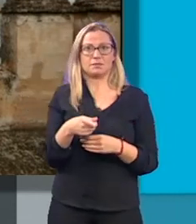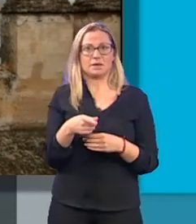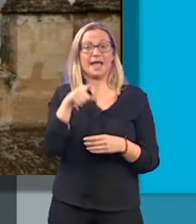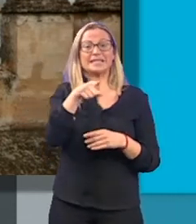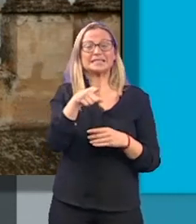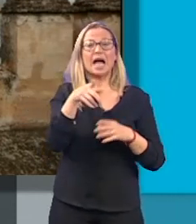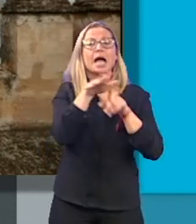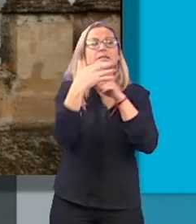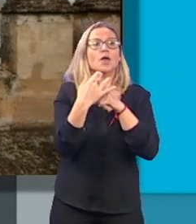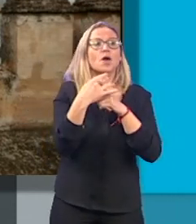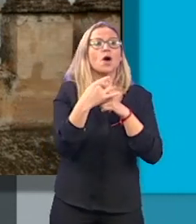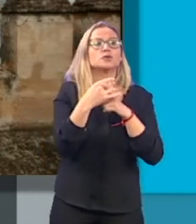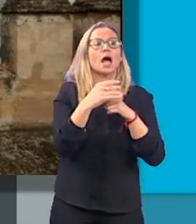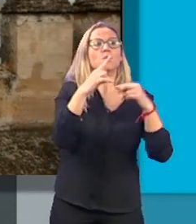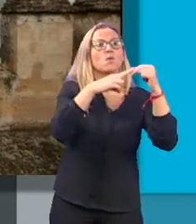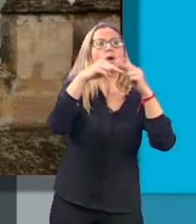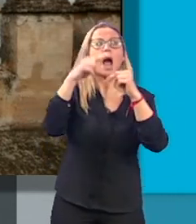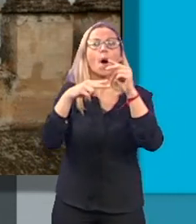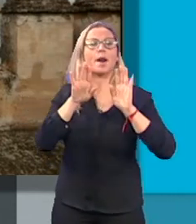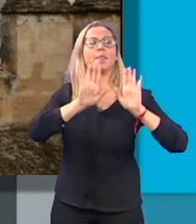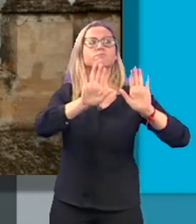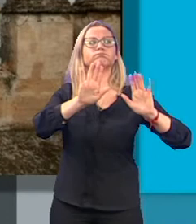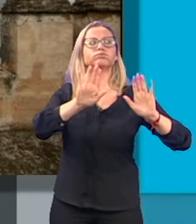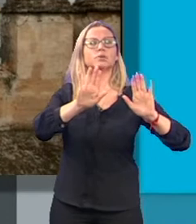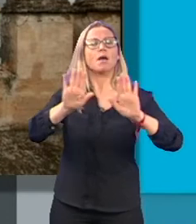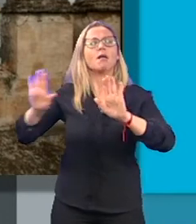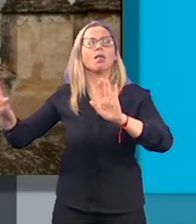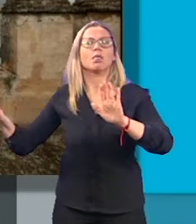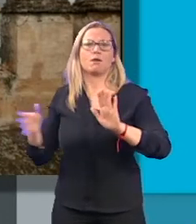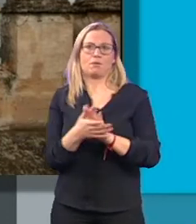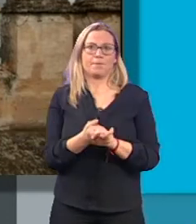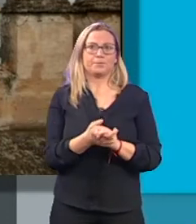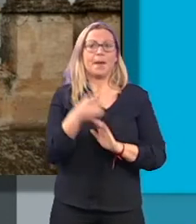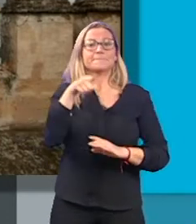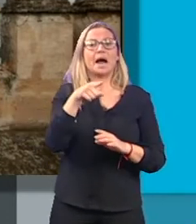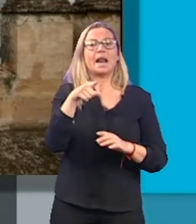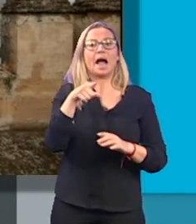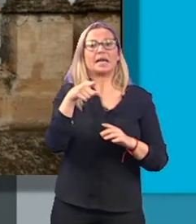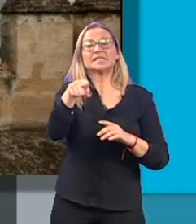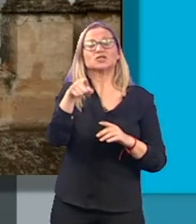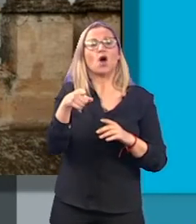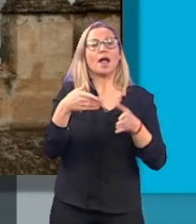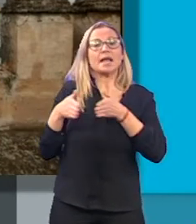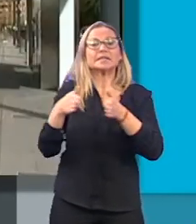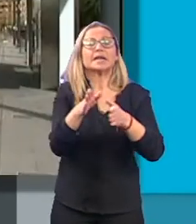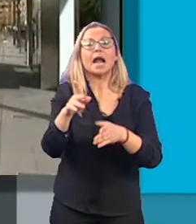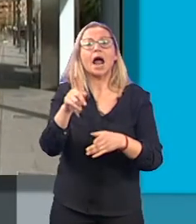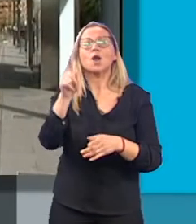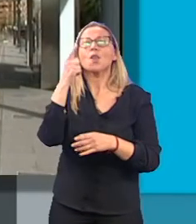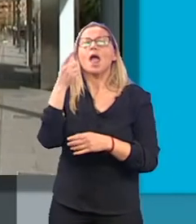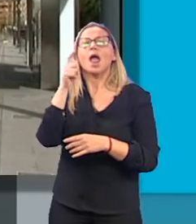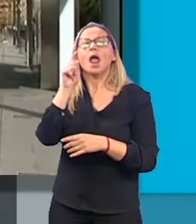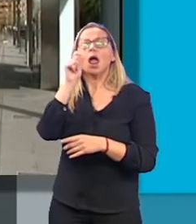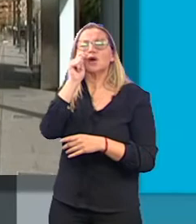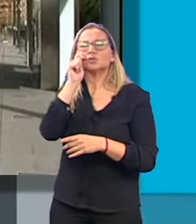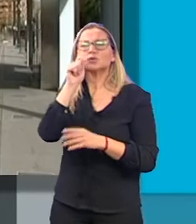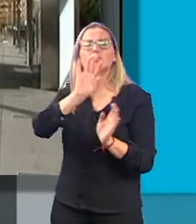se ha ordenado el apuntalamiento de forma inminente de las almenas que ocupan la zona norte de esta torre, que se encuentra fuera de itinerario de visita pública. Además, la